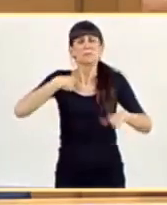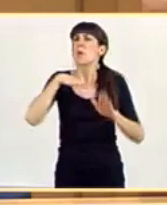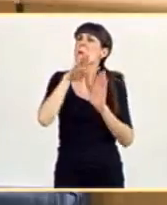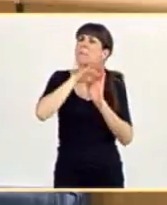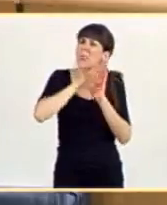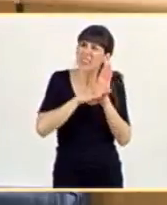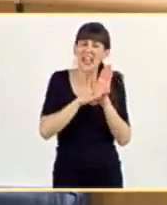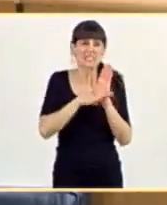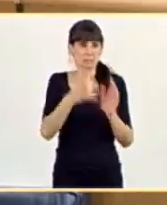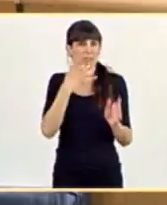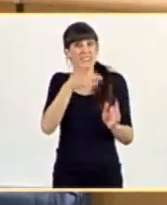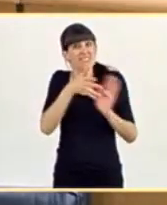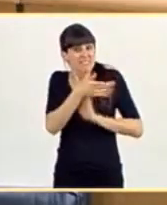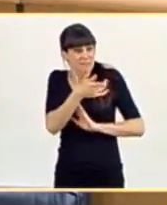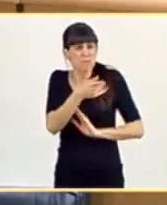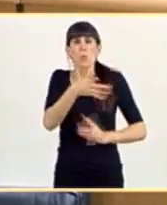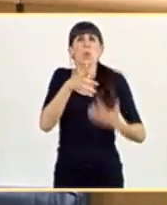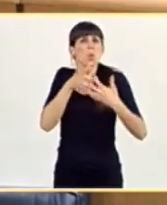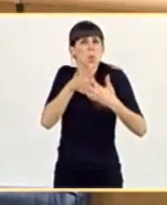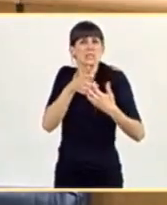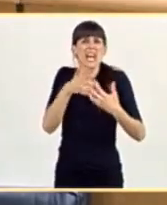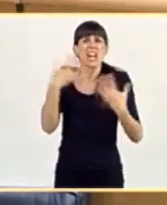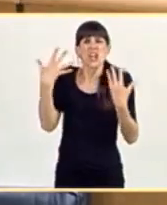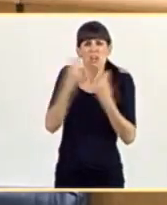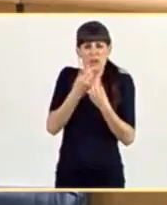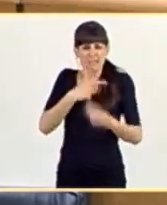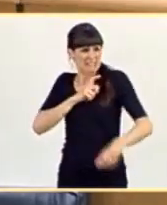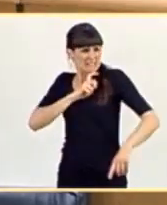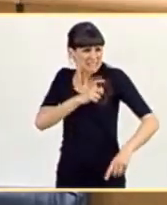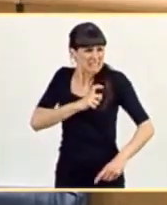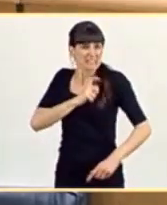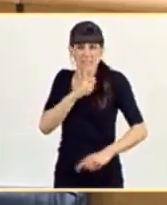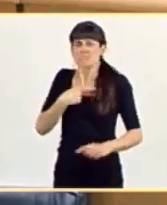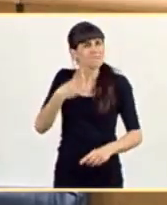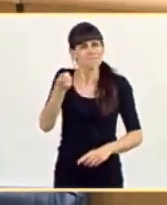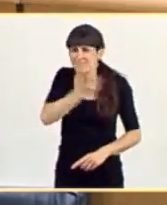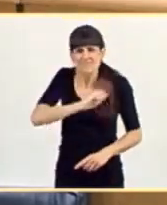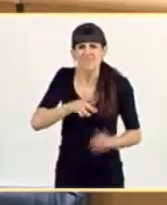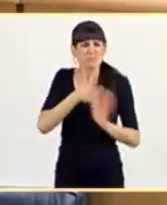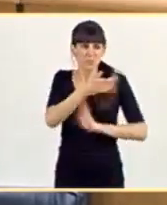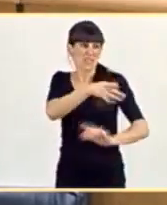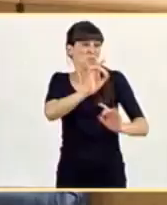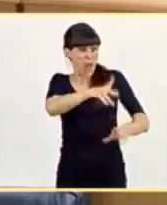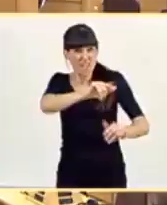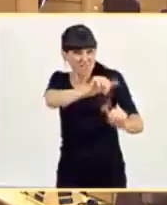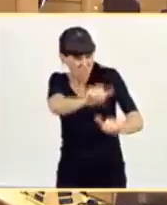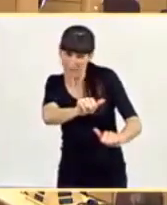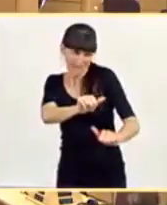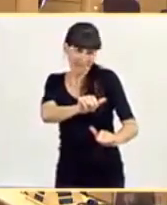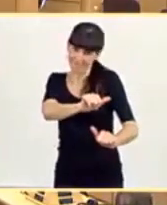medidas, pero no habrían tenido que luchar con el desbarre constante de lo que ustedes hacen a cada minuto.